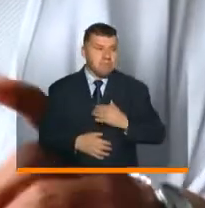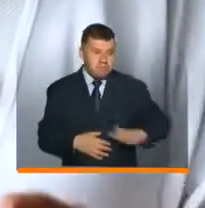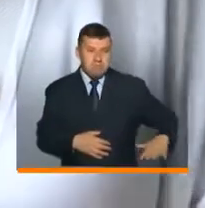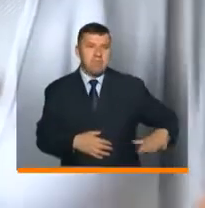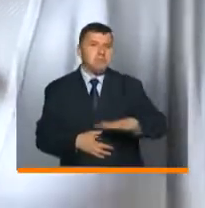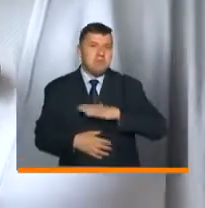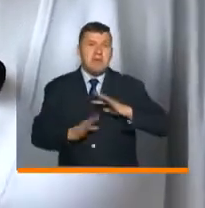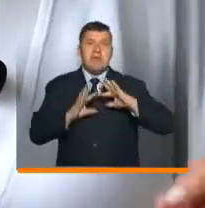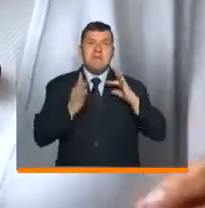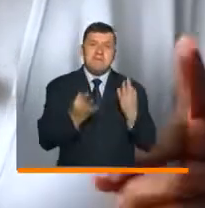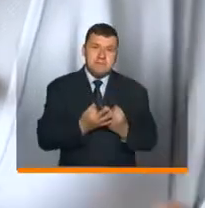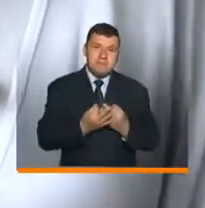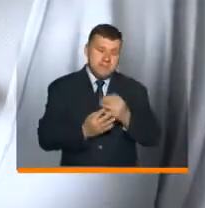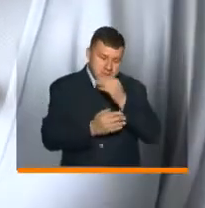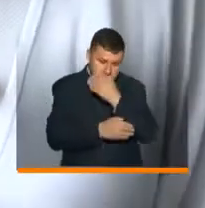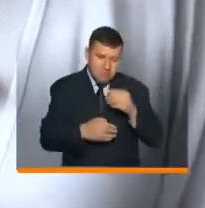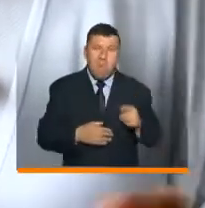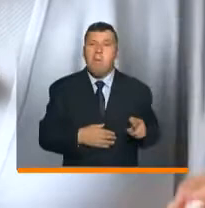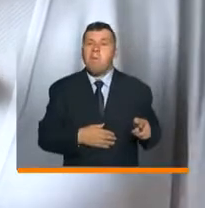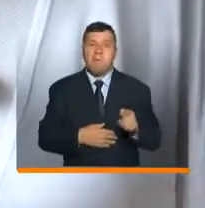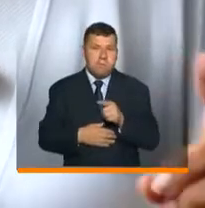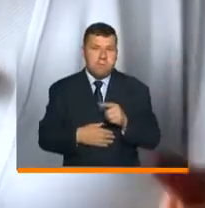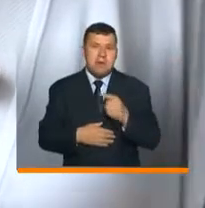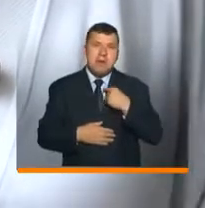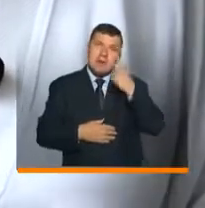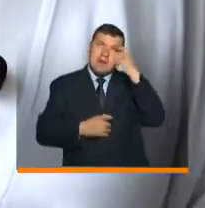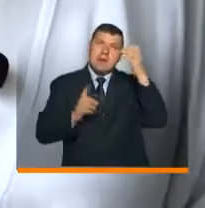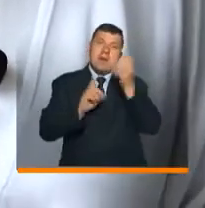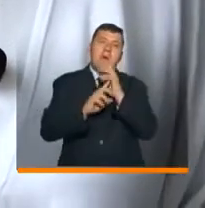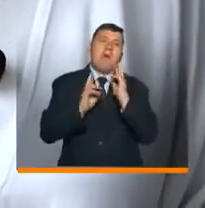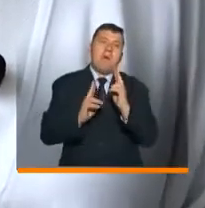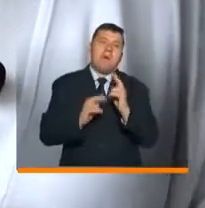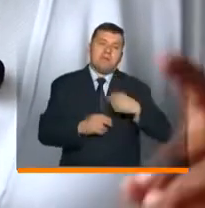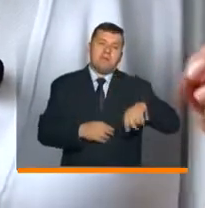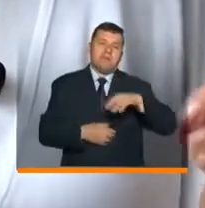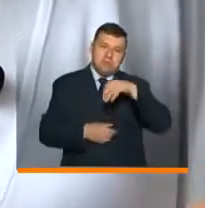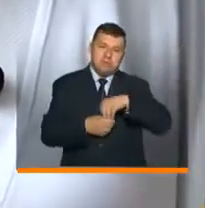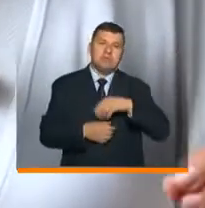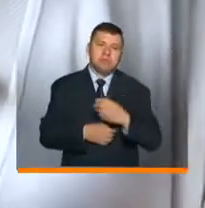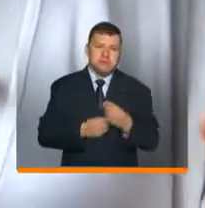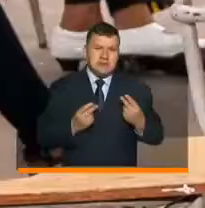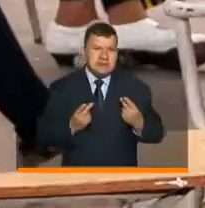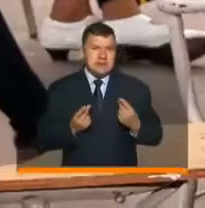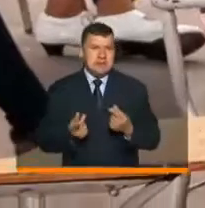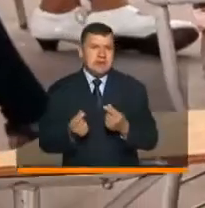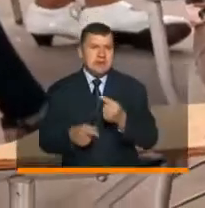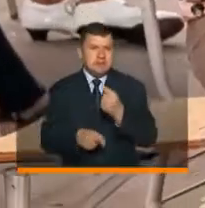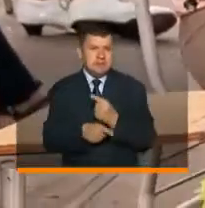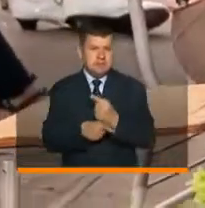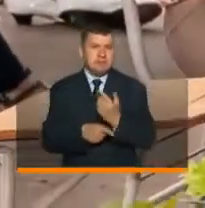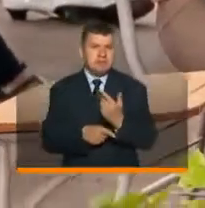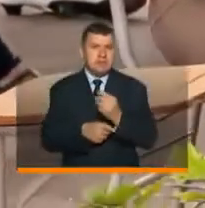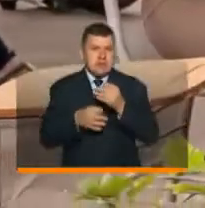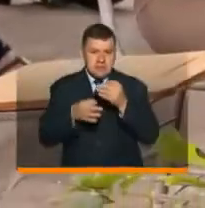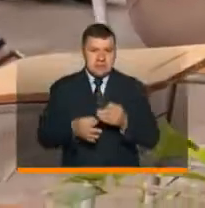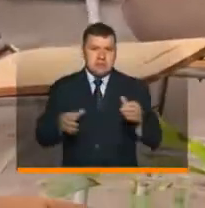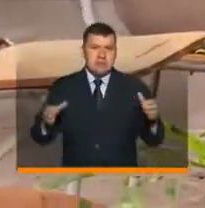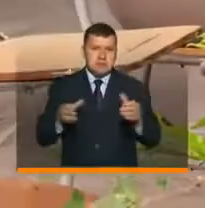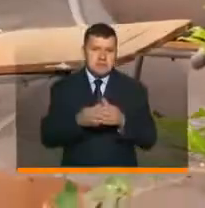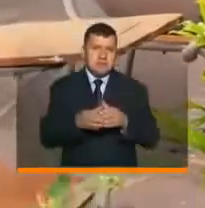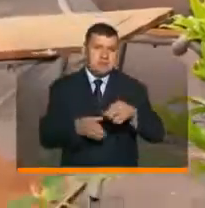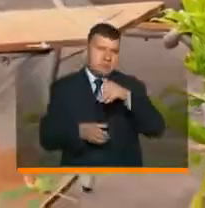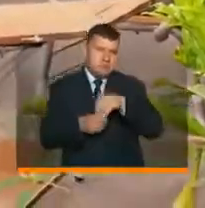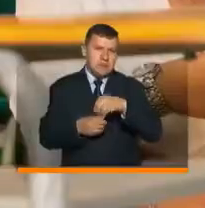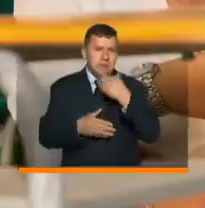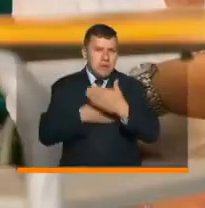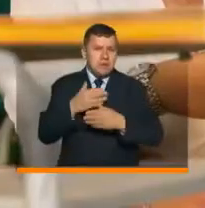con familias y con niños que están añorando y esperando que de manera rápida, pero también de manera segura, de